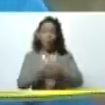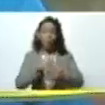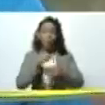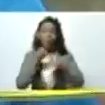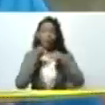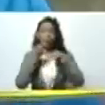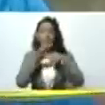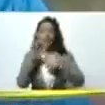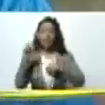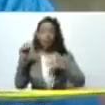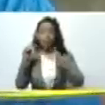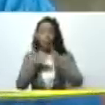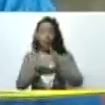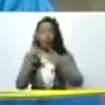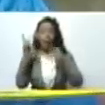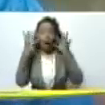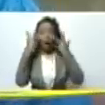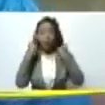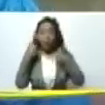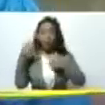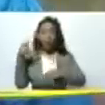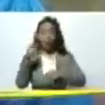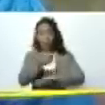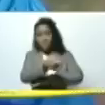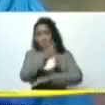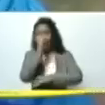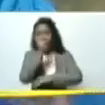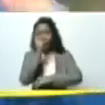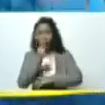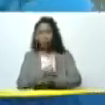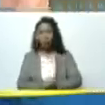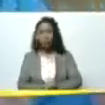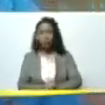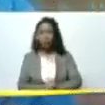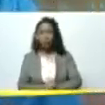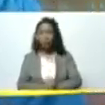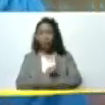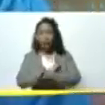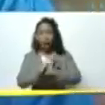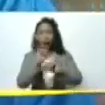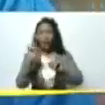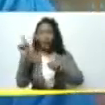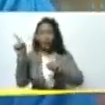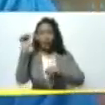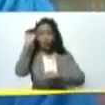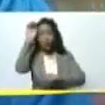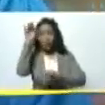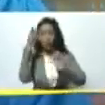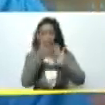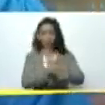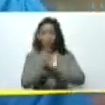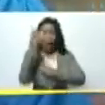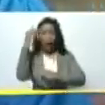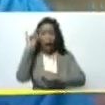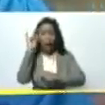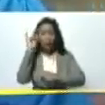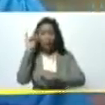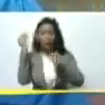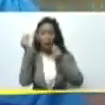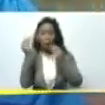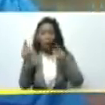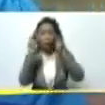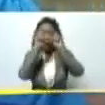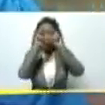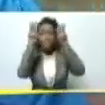animal pecuaria y finalmente finalmente decirle que en los retos futuros que tenemos y en el marco de la investigación